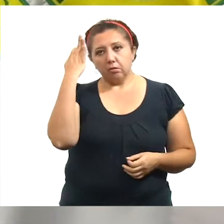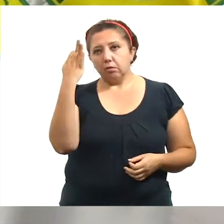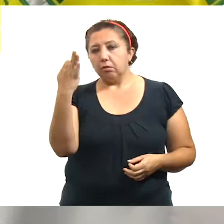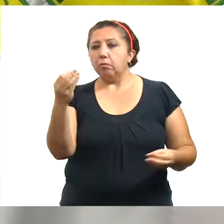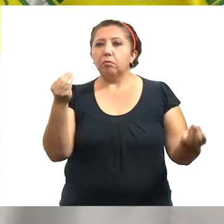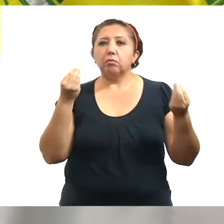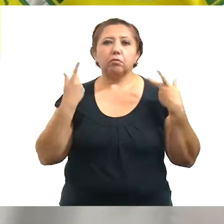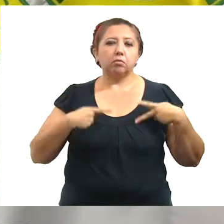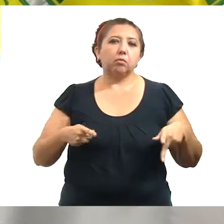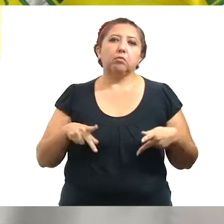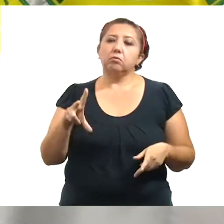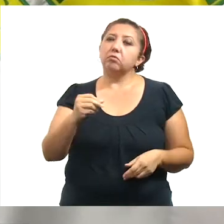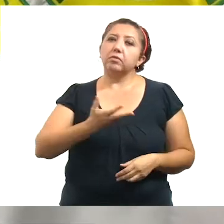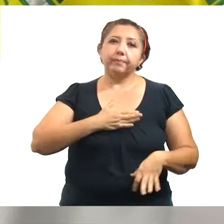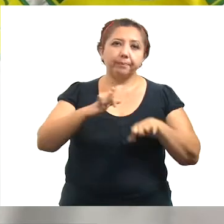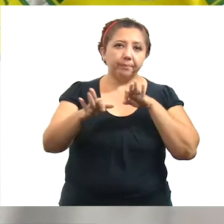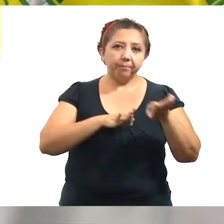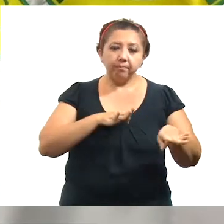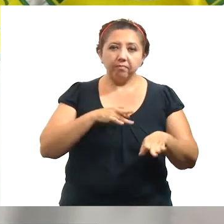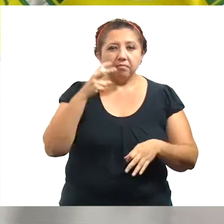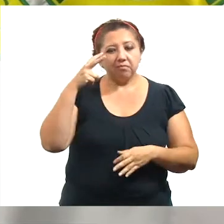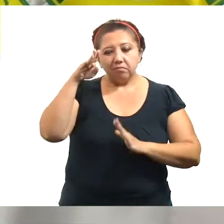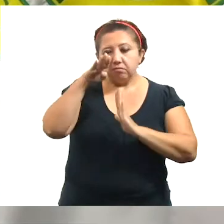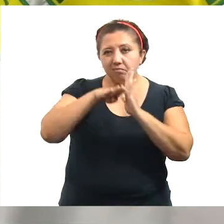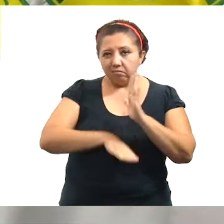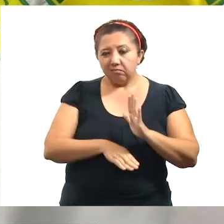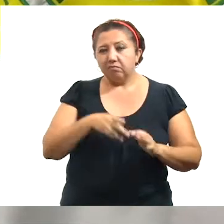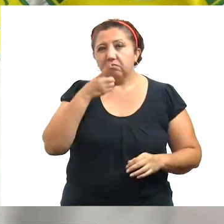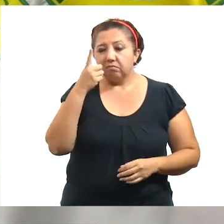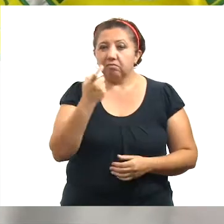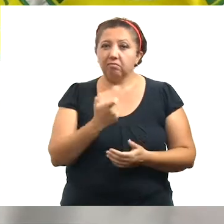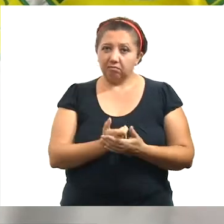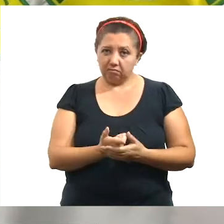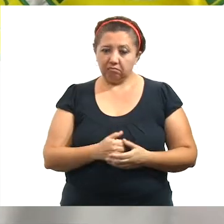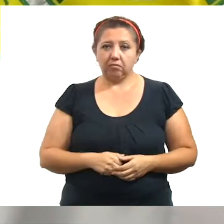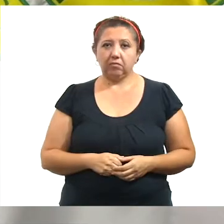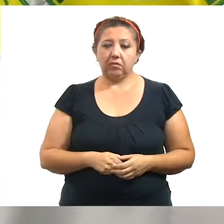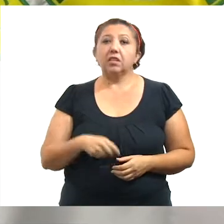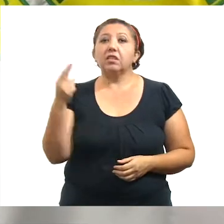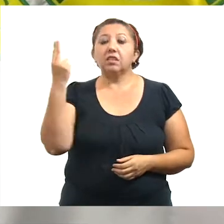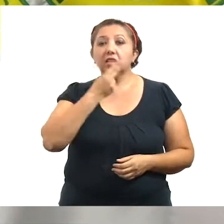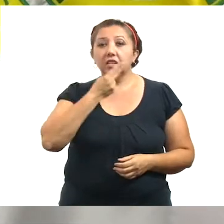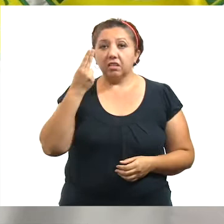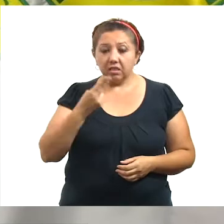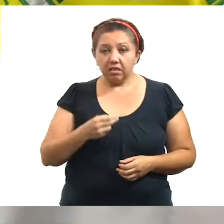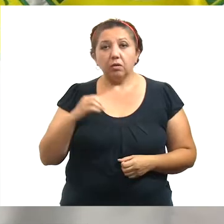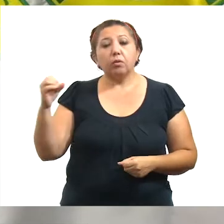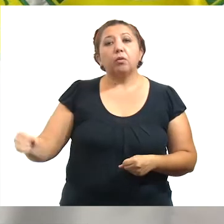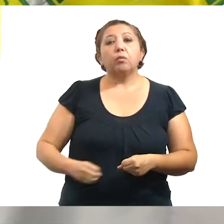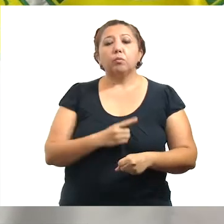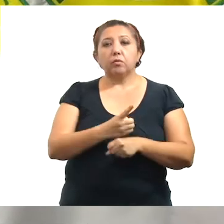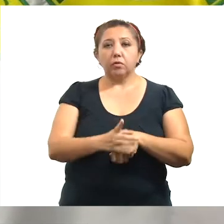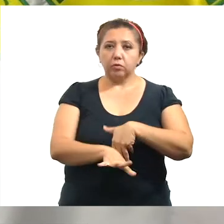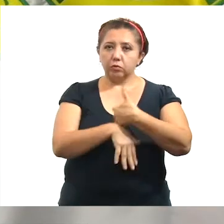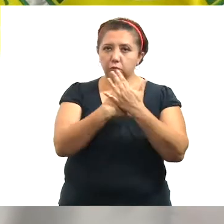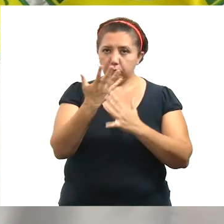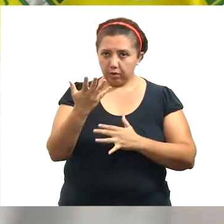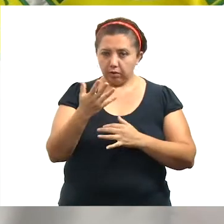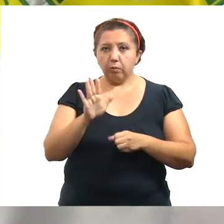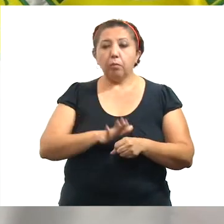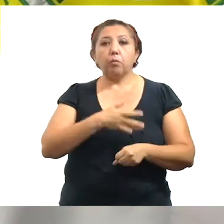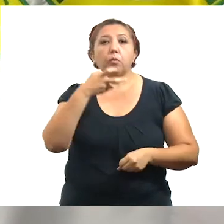mucha gente se ha quedado sin empleo o ha visto mermado o comprometido su ingreso y necesitan oportunidades para salir adelante.